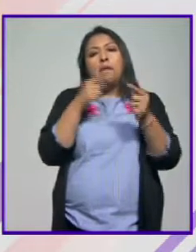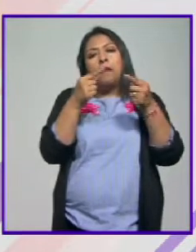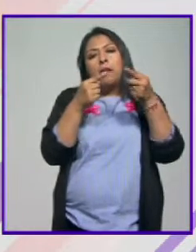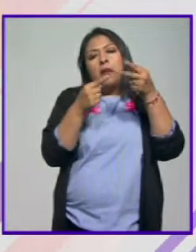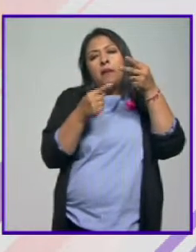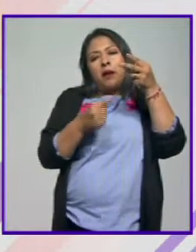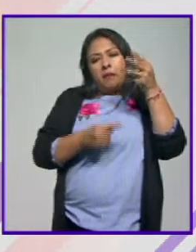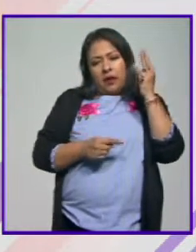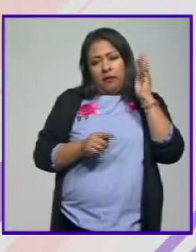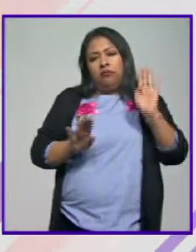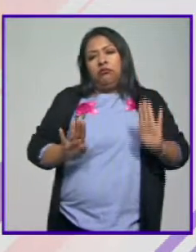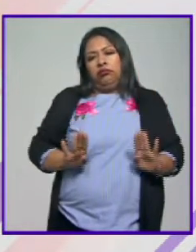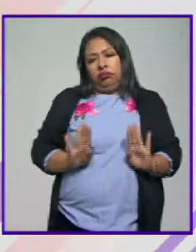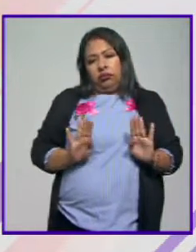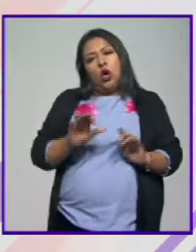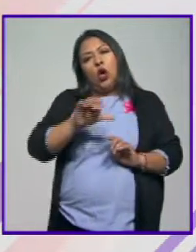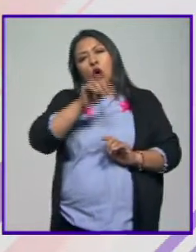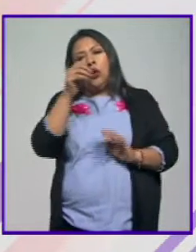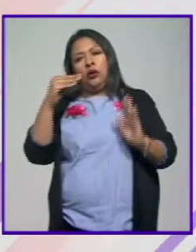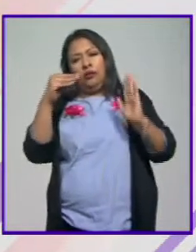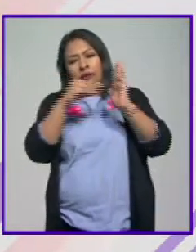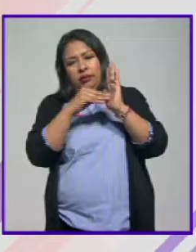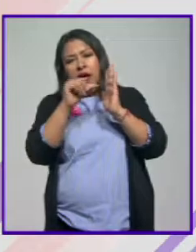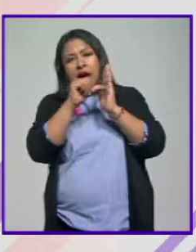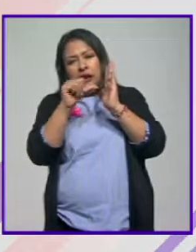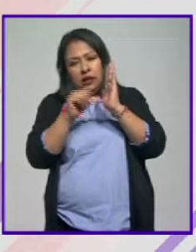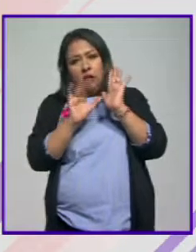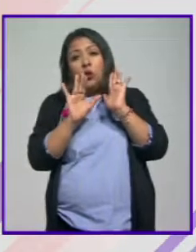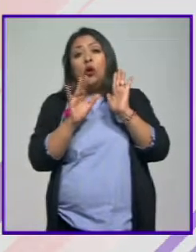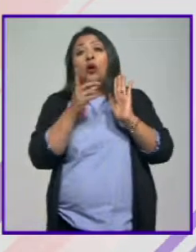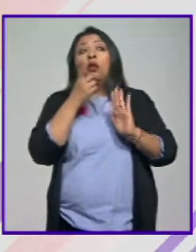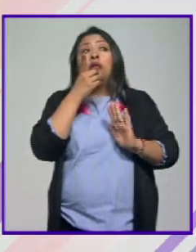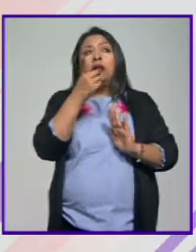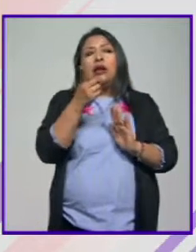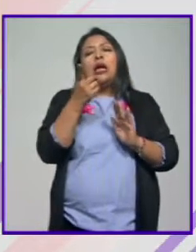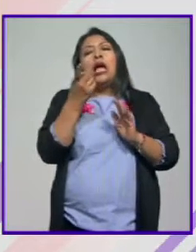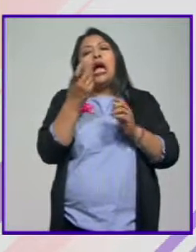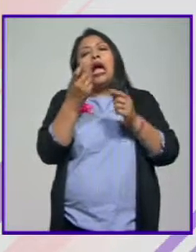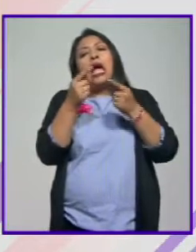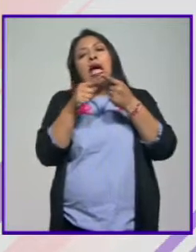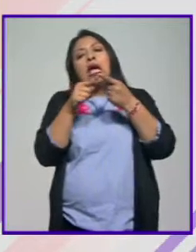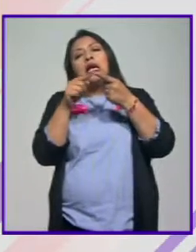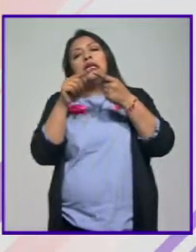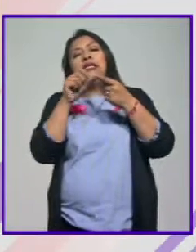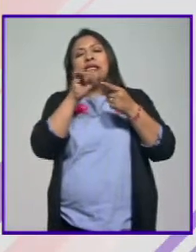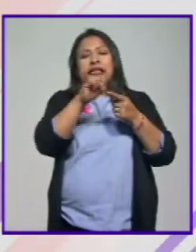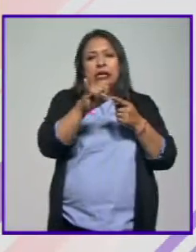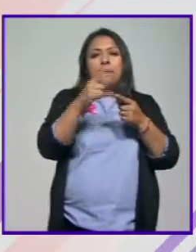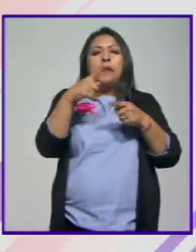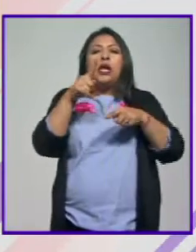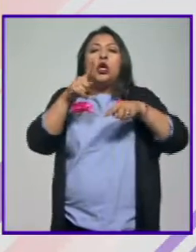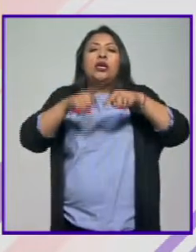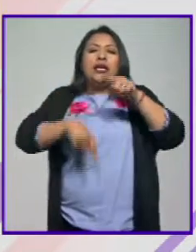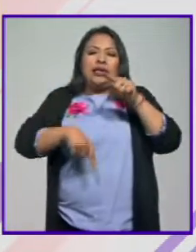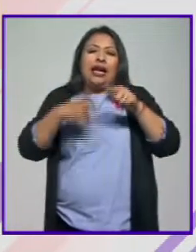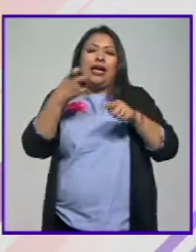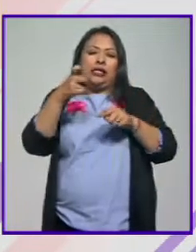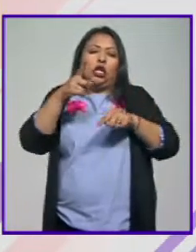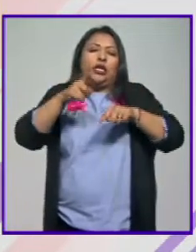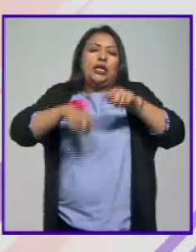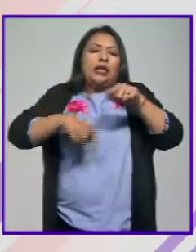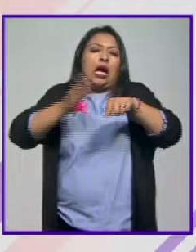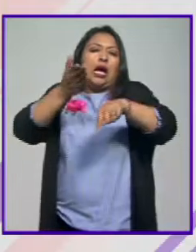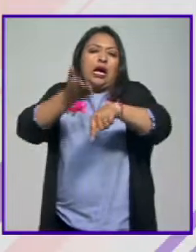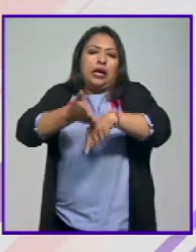condiciones y en otro canon o artículo pone eximentes. Hay el delito, pero exime de la pena, eso es despenalizar.